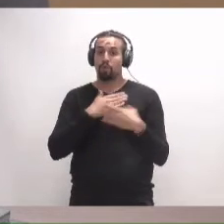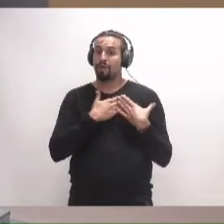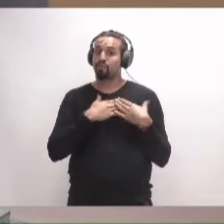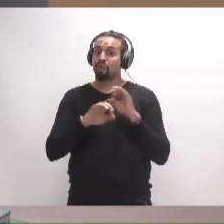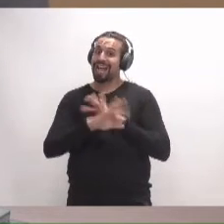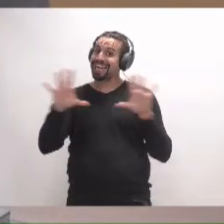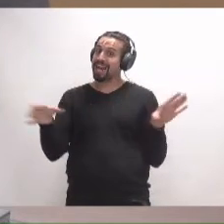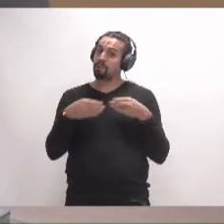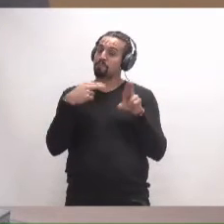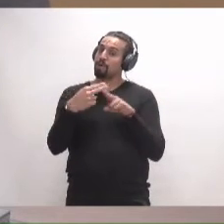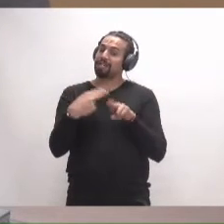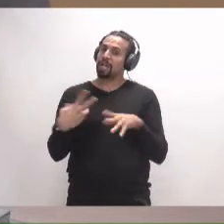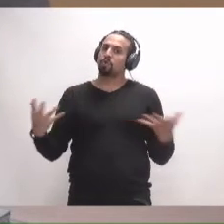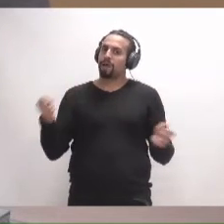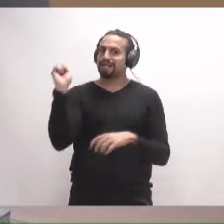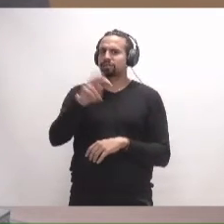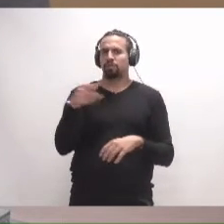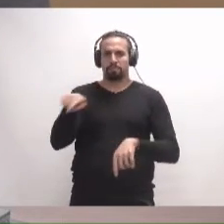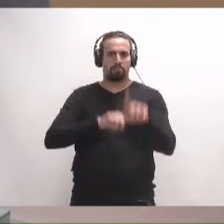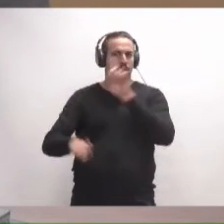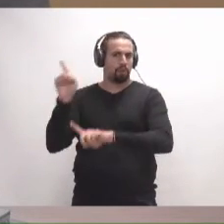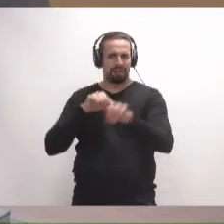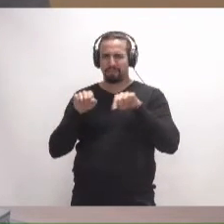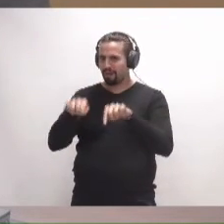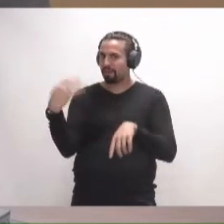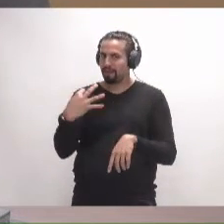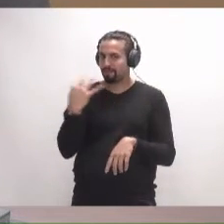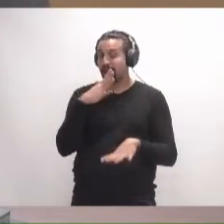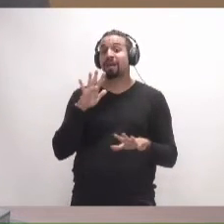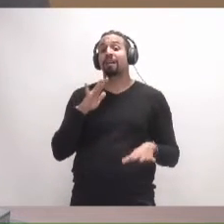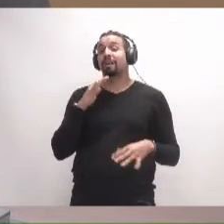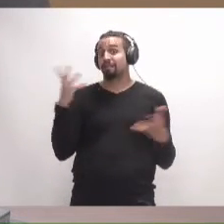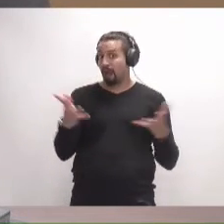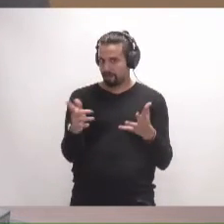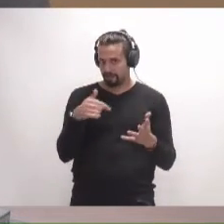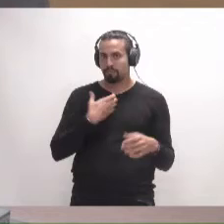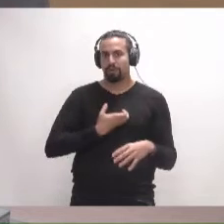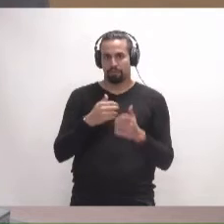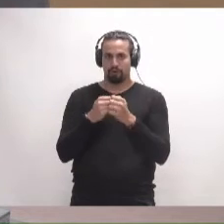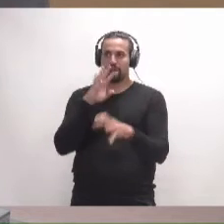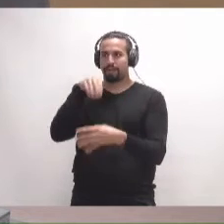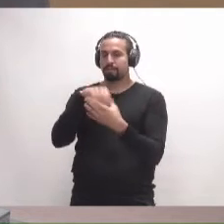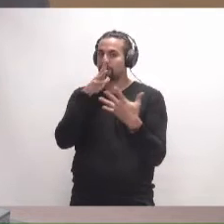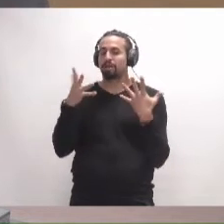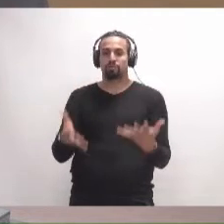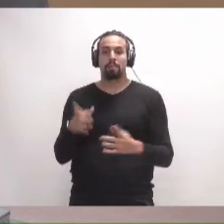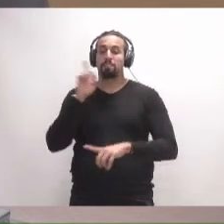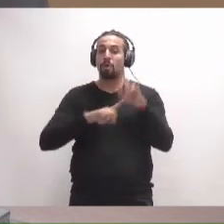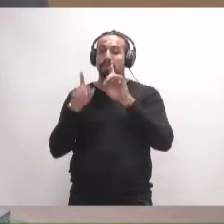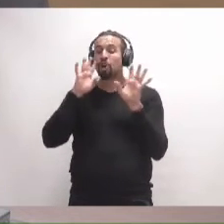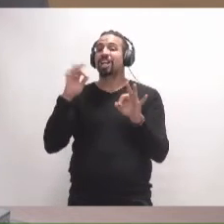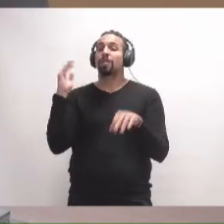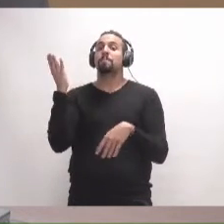clara política que debe ser resolver este problema, que es grave en el municipio del Rosario porque está generando problemas con riesgo de muerte.